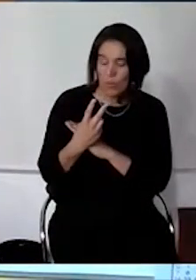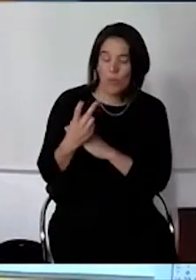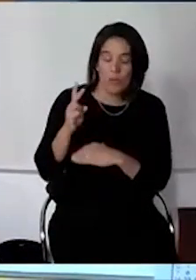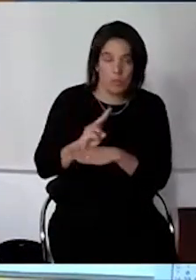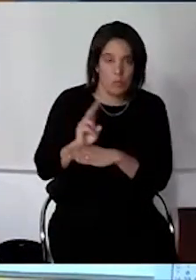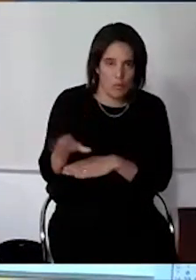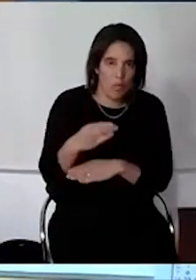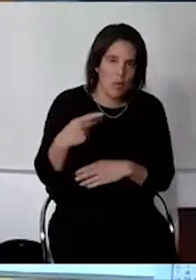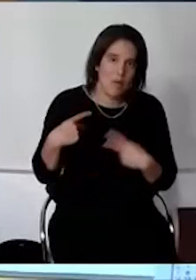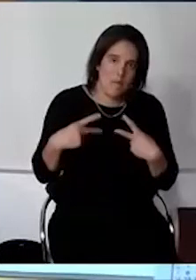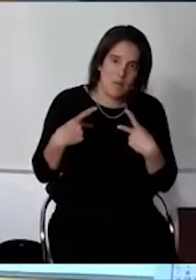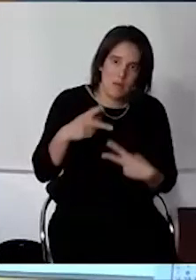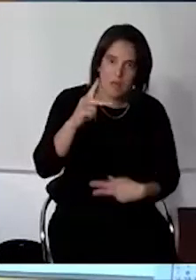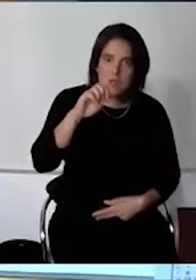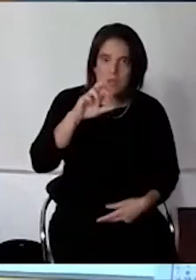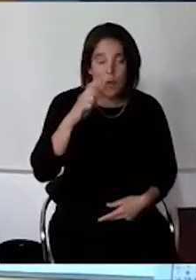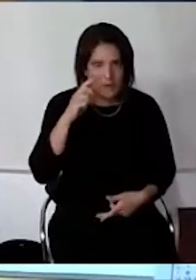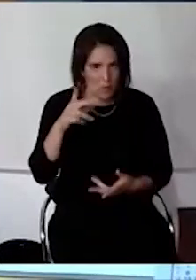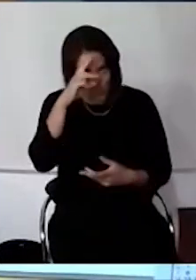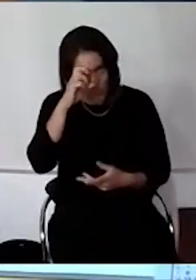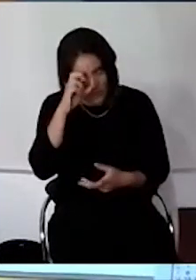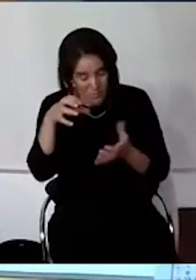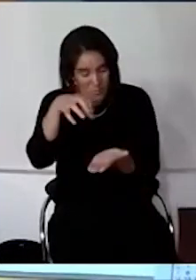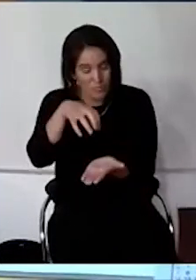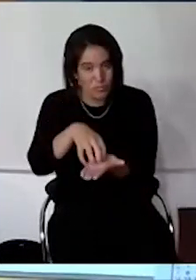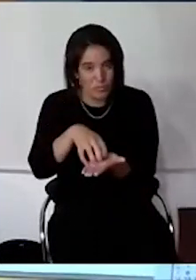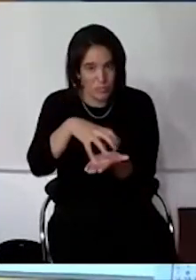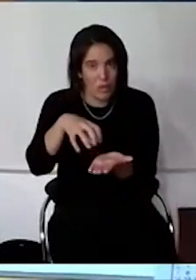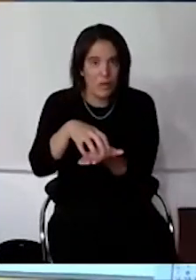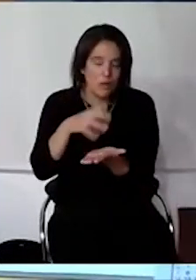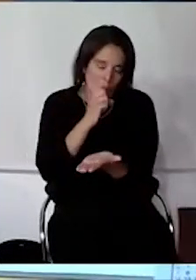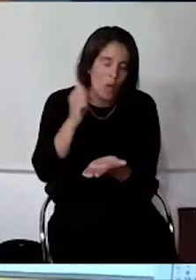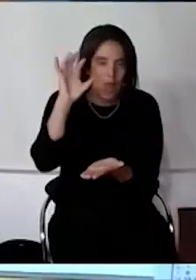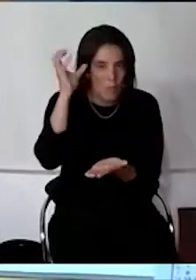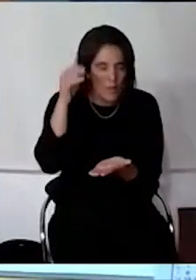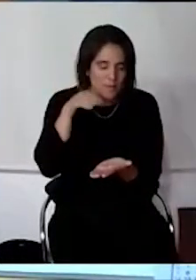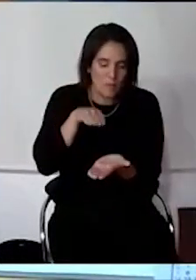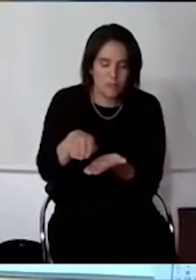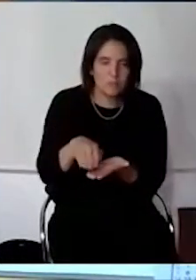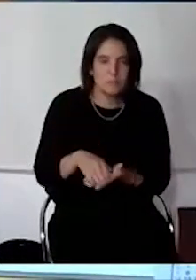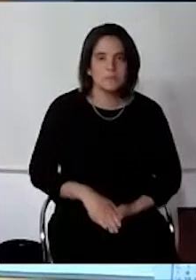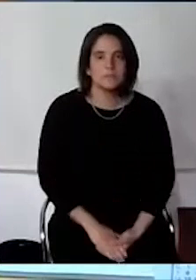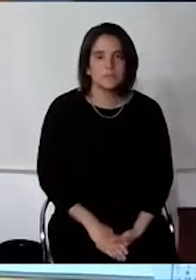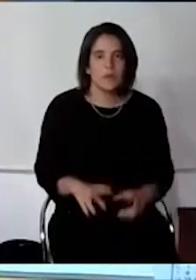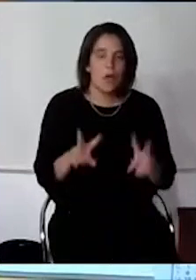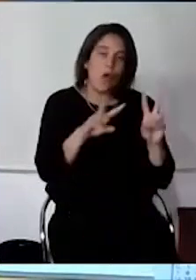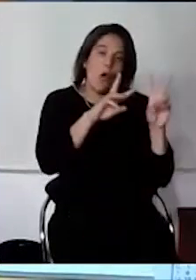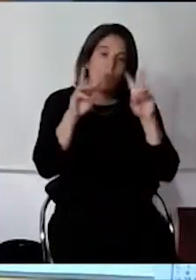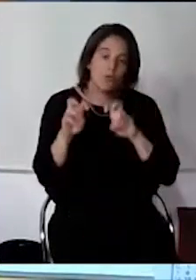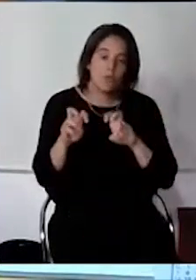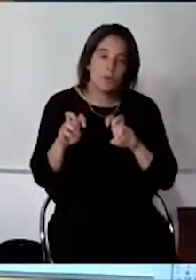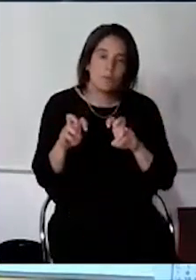van a Quijú. Tenemos una policlínica donde se puede ubicar la ambulancia en ese momento. Otra de los